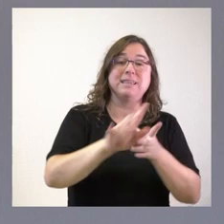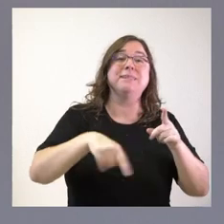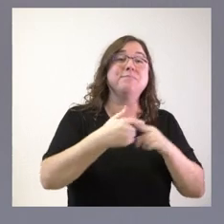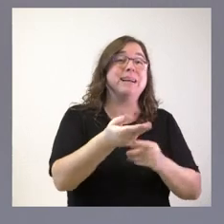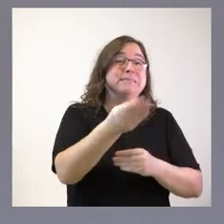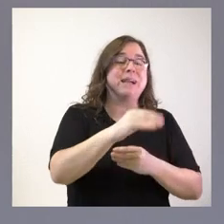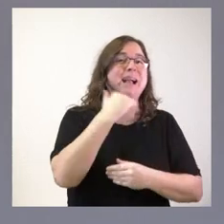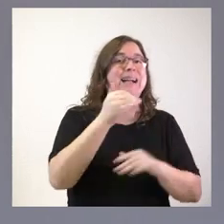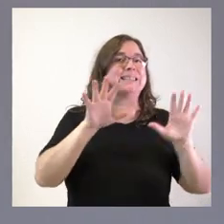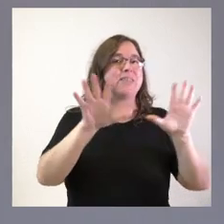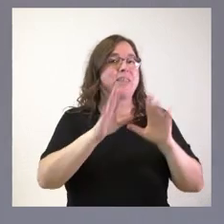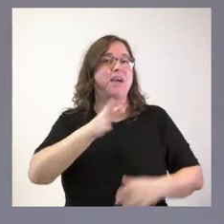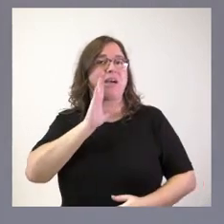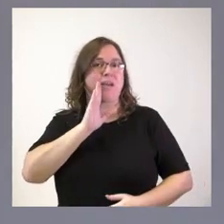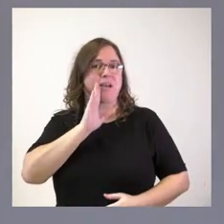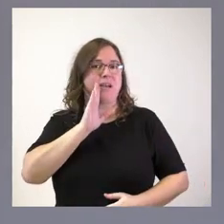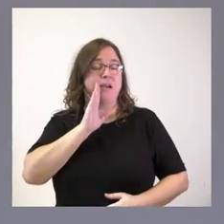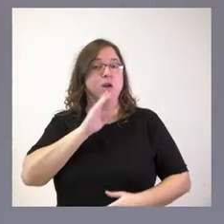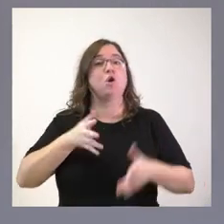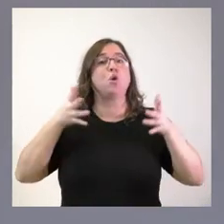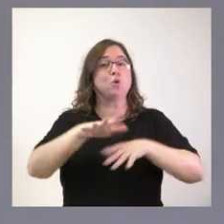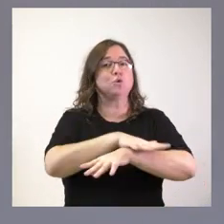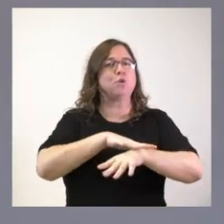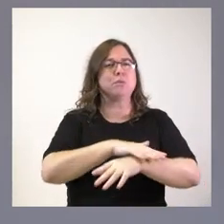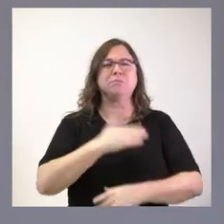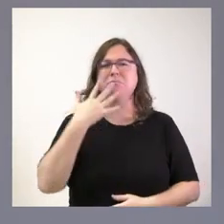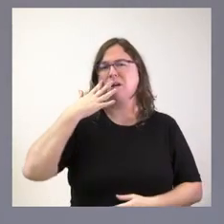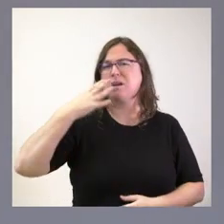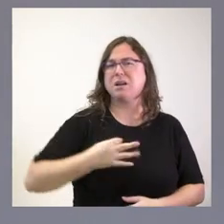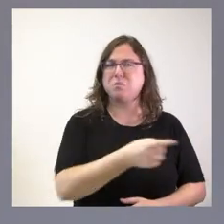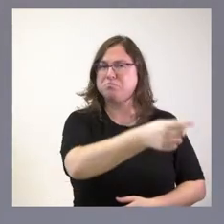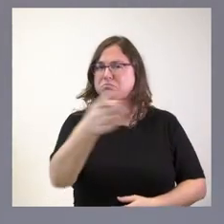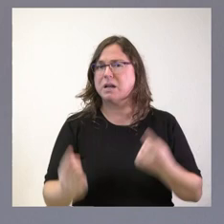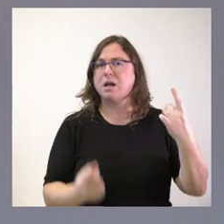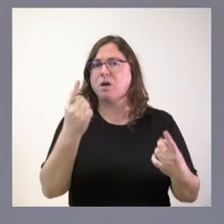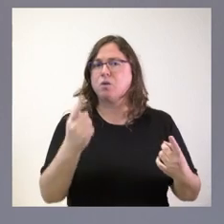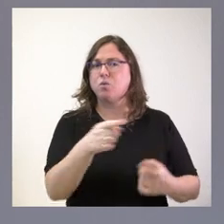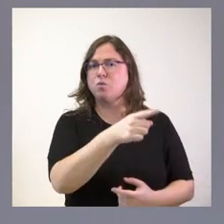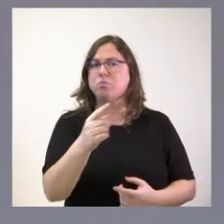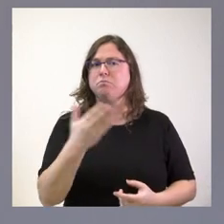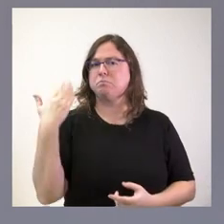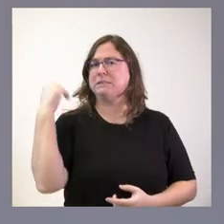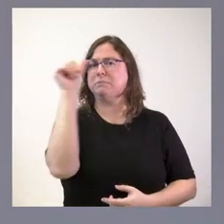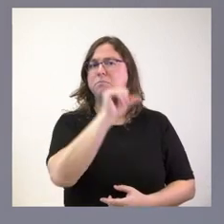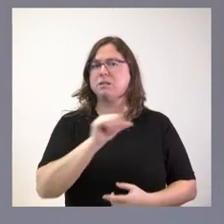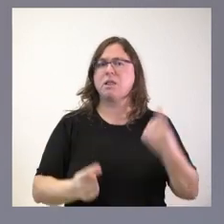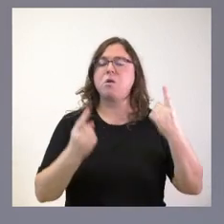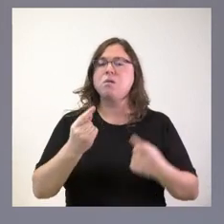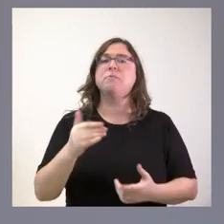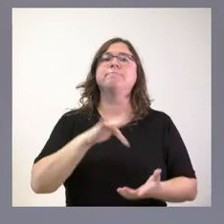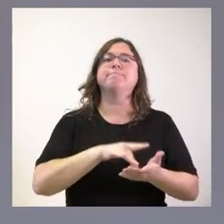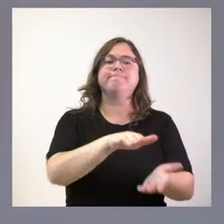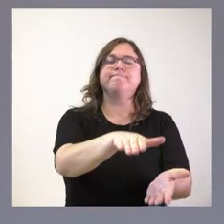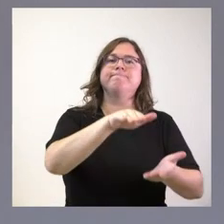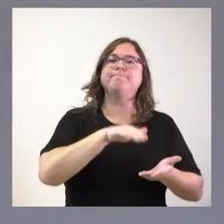10 de las otorgadas en el anterior Consejo de Gobierno. Creo que fue alguno de ustedes la pasada semana, cuando traíamos